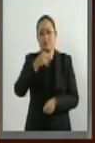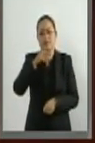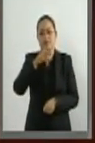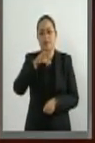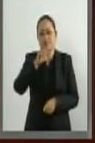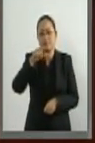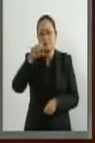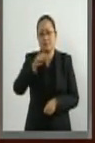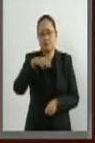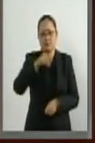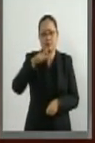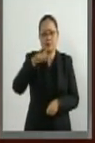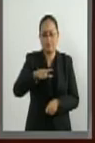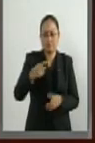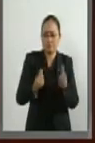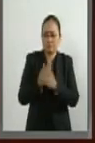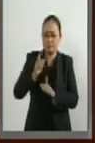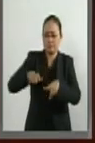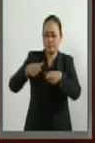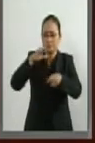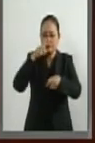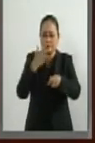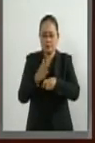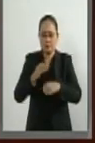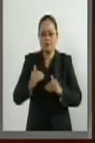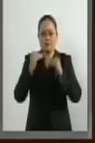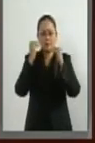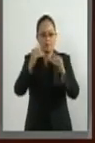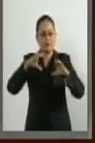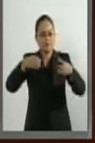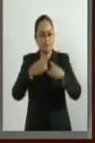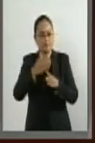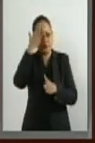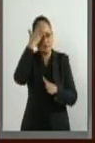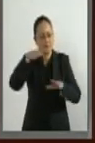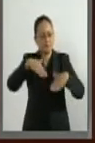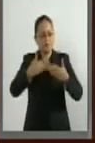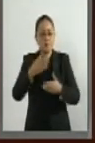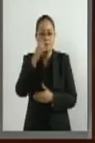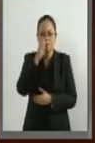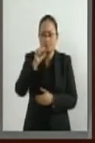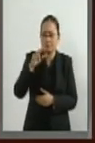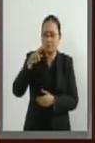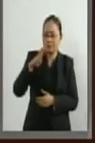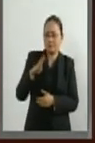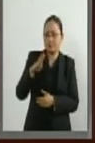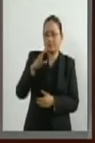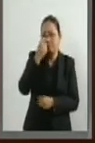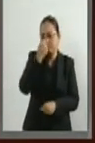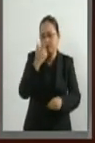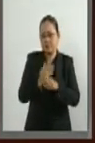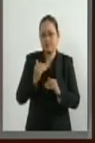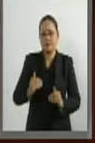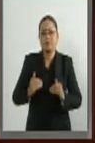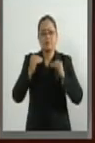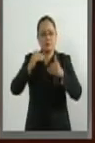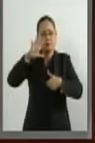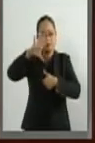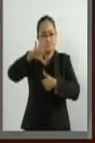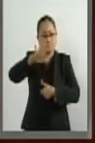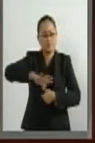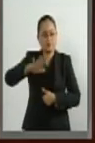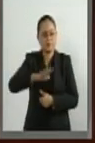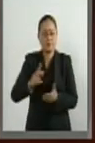Solana, ahora en su nueva responsabilidad en Cancillería al frente de la Subsecretaría para América del Norte. Refrendamos